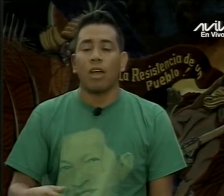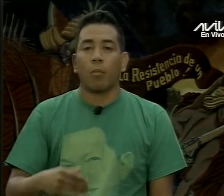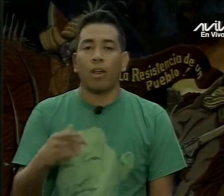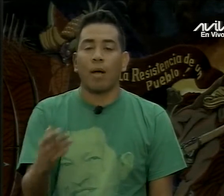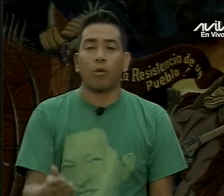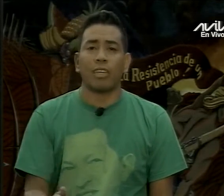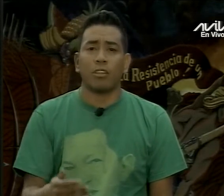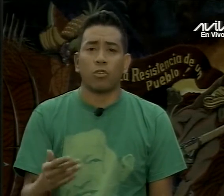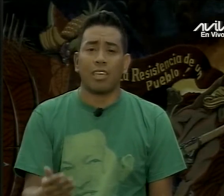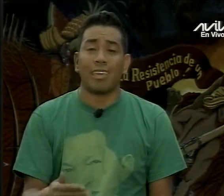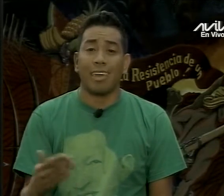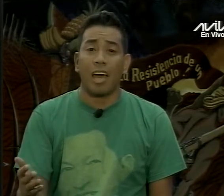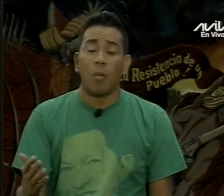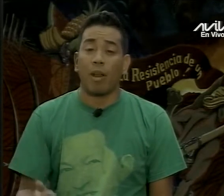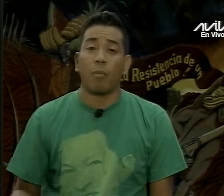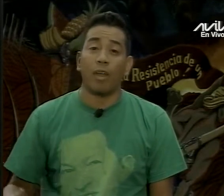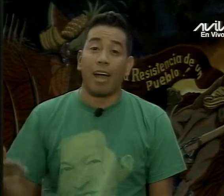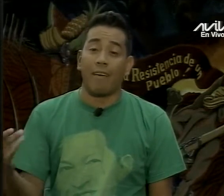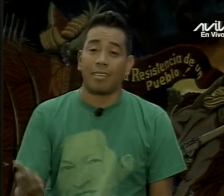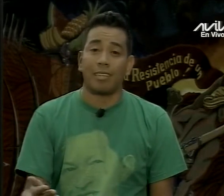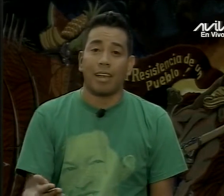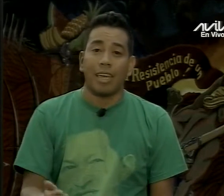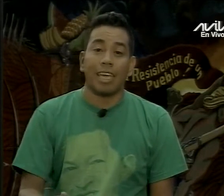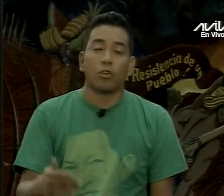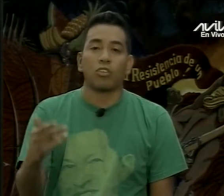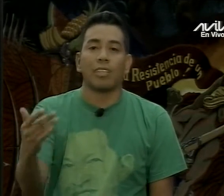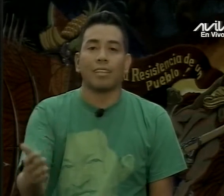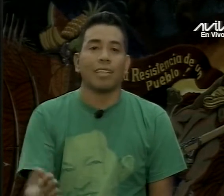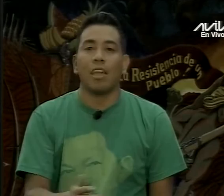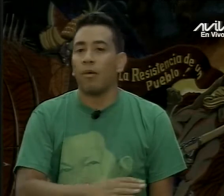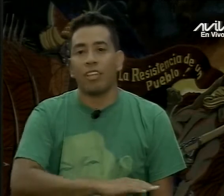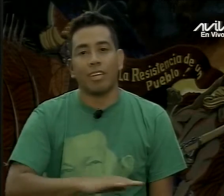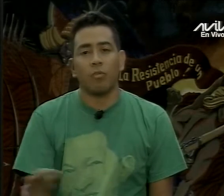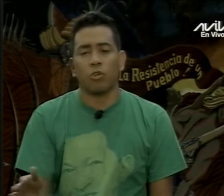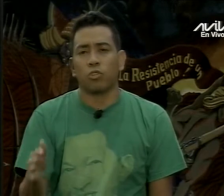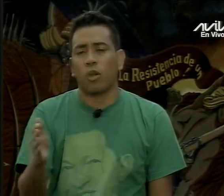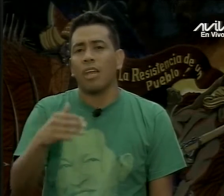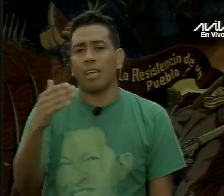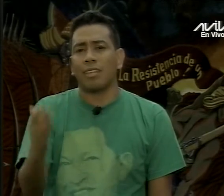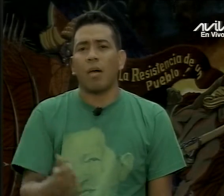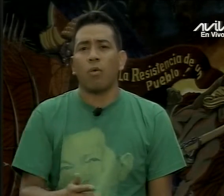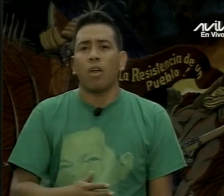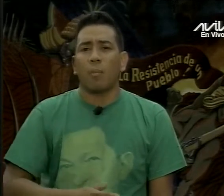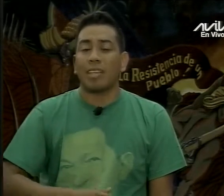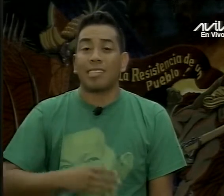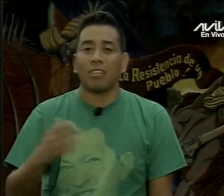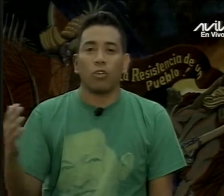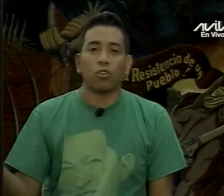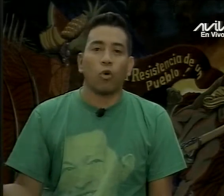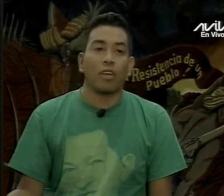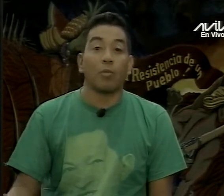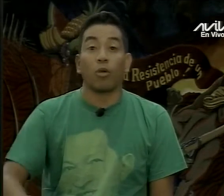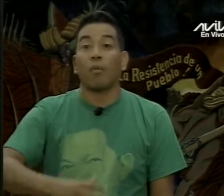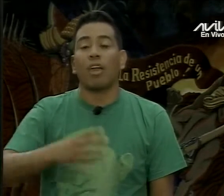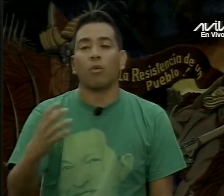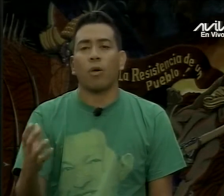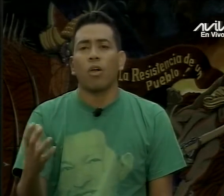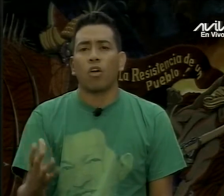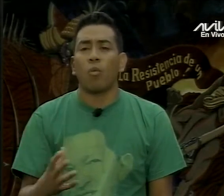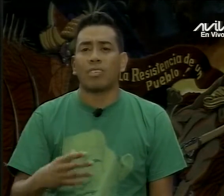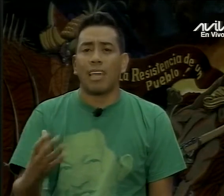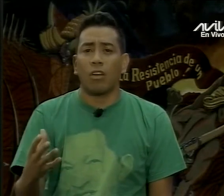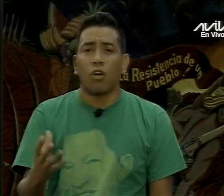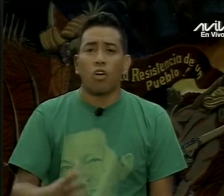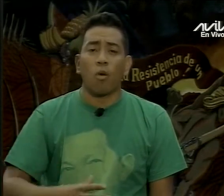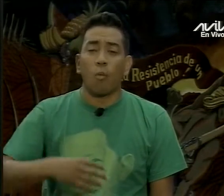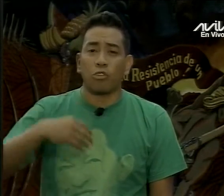necesario, podrán aportar entonces ideas para poder avanzar. Esto no se trata aquí de peflantarismo, nosotros estábamos pensándonos todo este programa de nuevo,